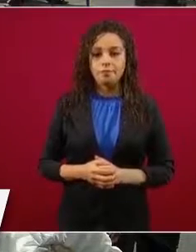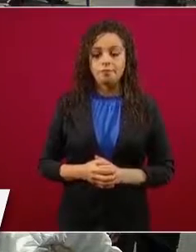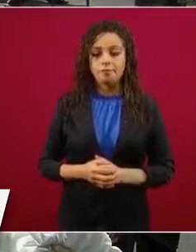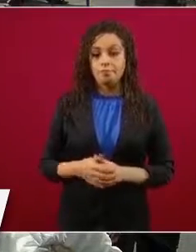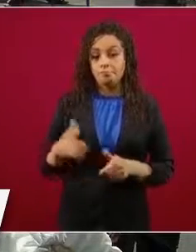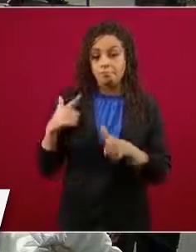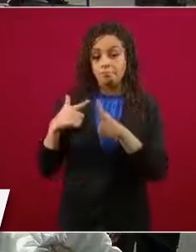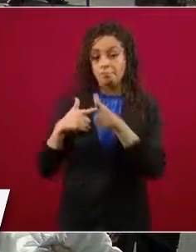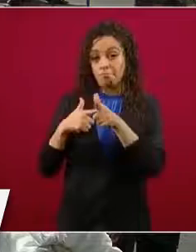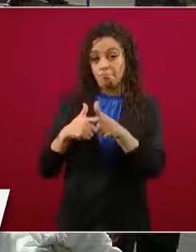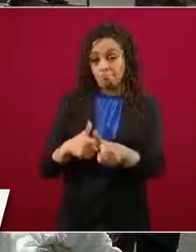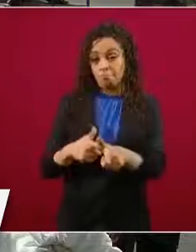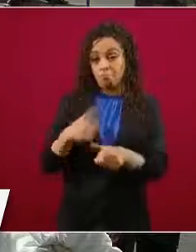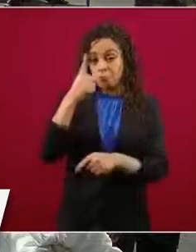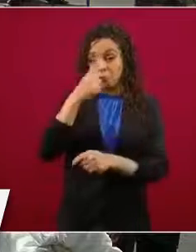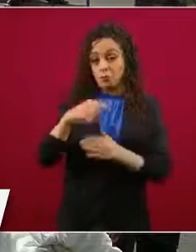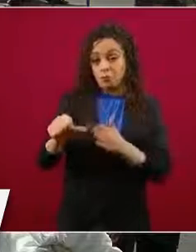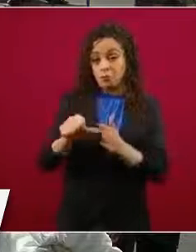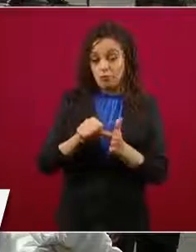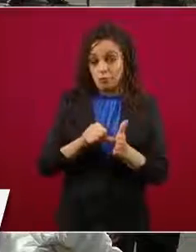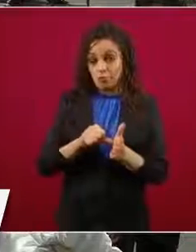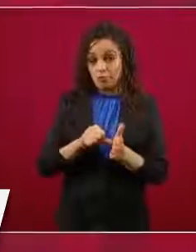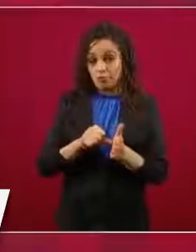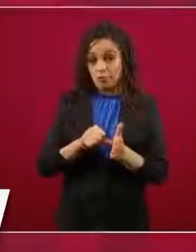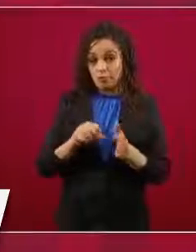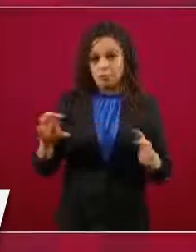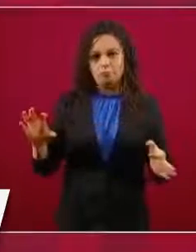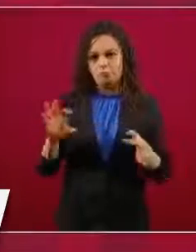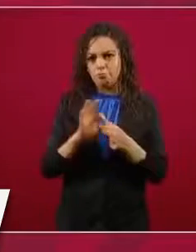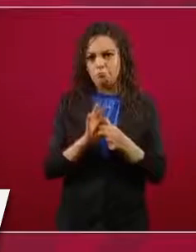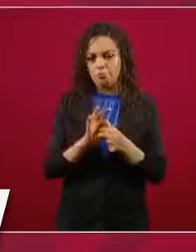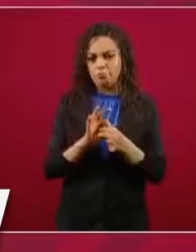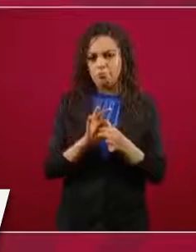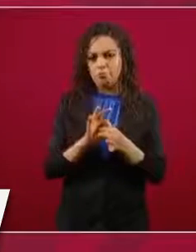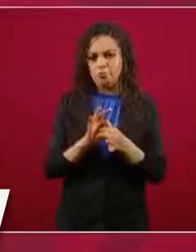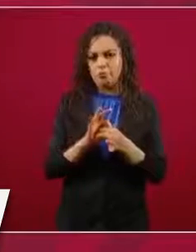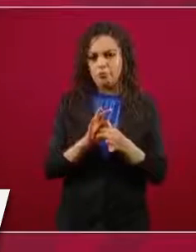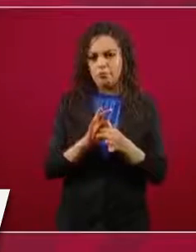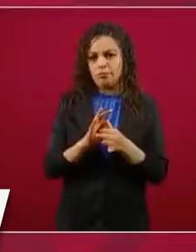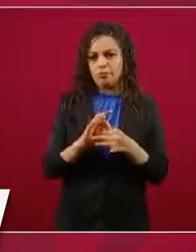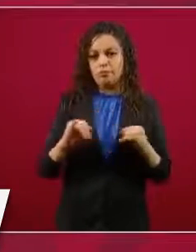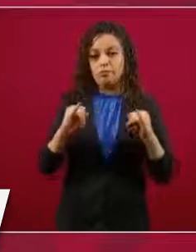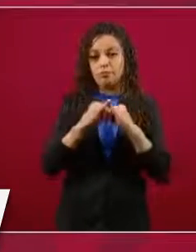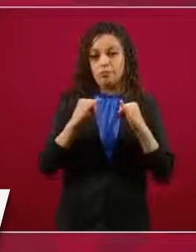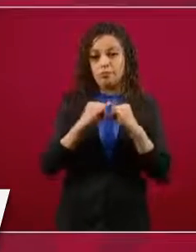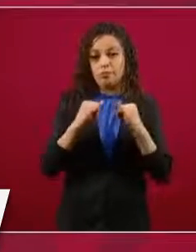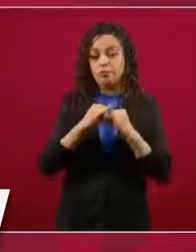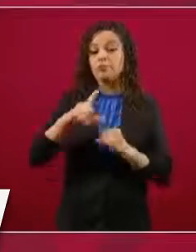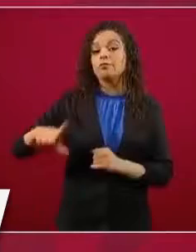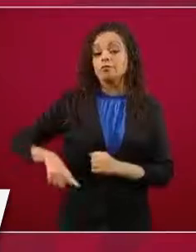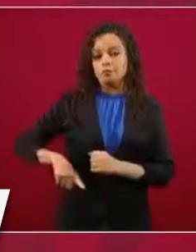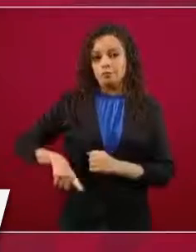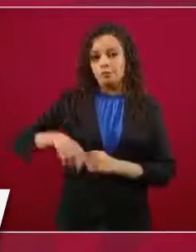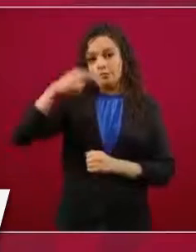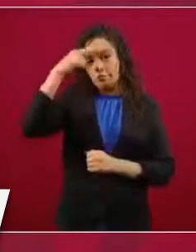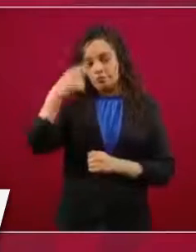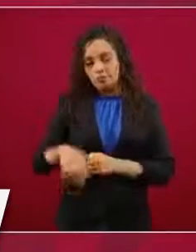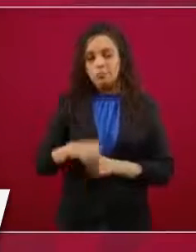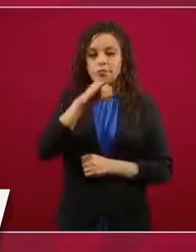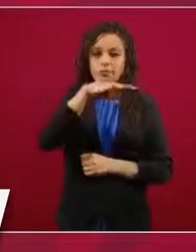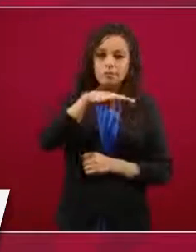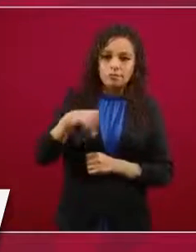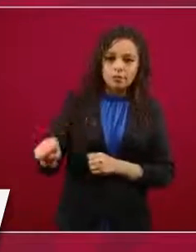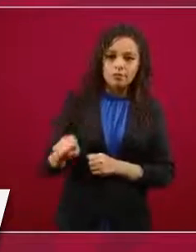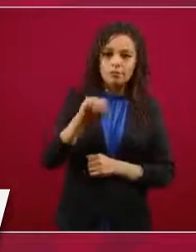trabajando coordinadamente con las instituciones del gobierno de México. Estamos trabajando con el IMSS, con el Issste,